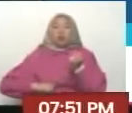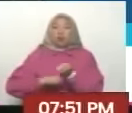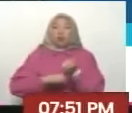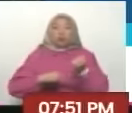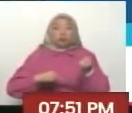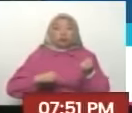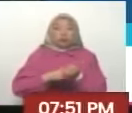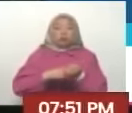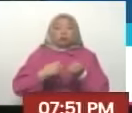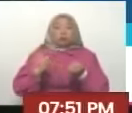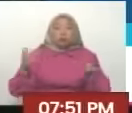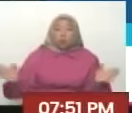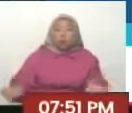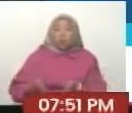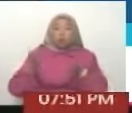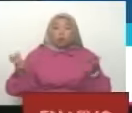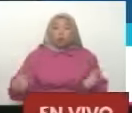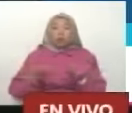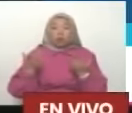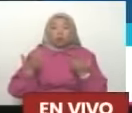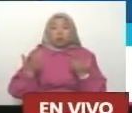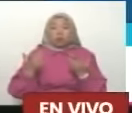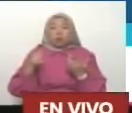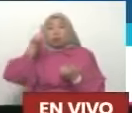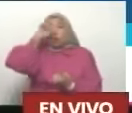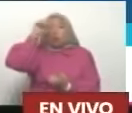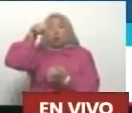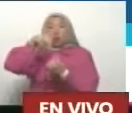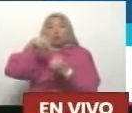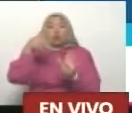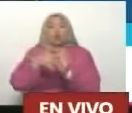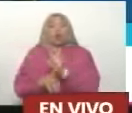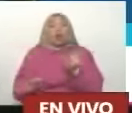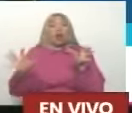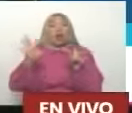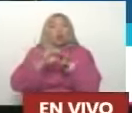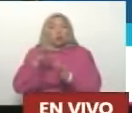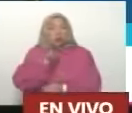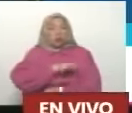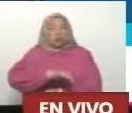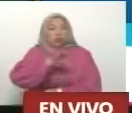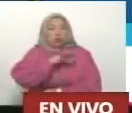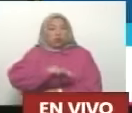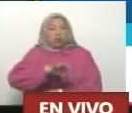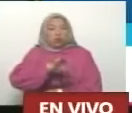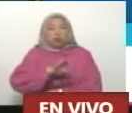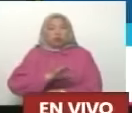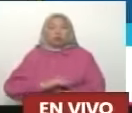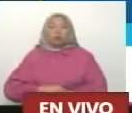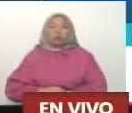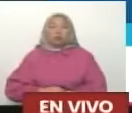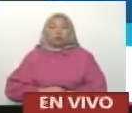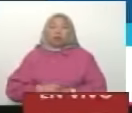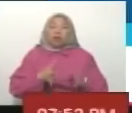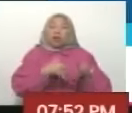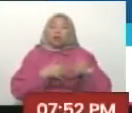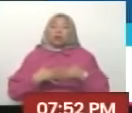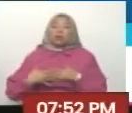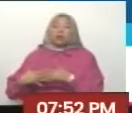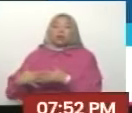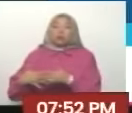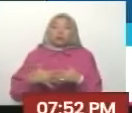Lo alentaron Y lo apuntaron Hacia la unión soviética El imperialismo